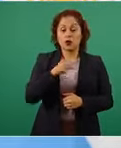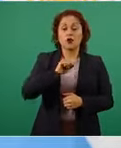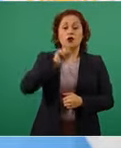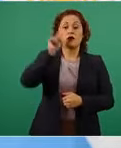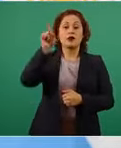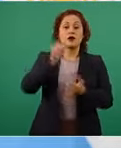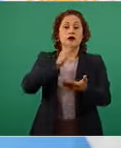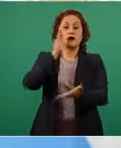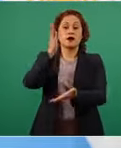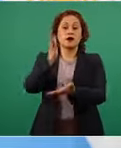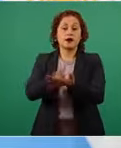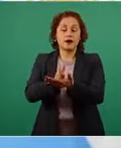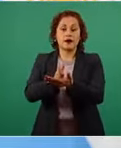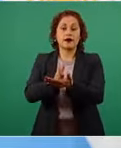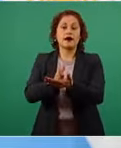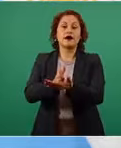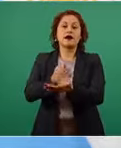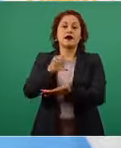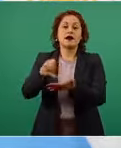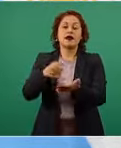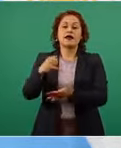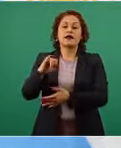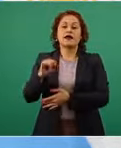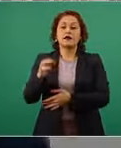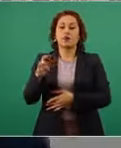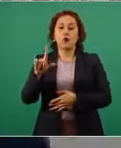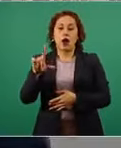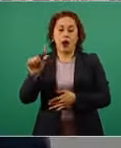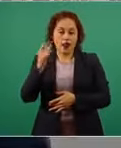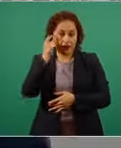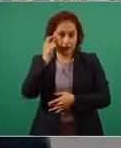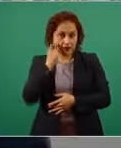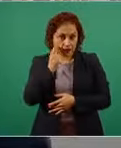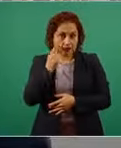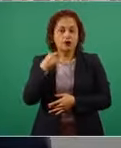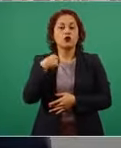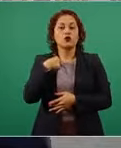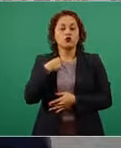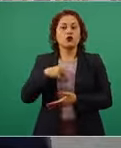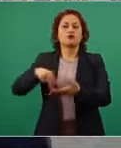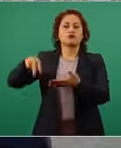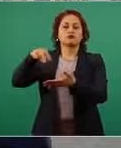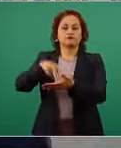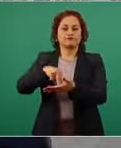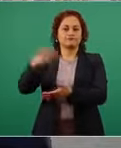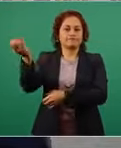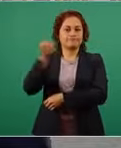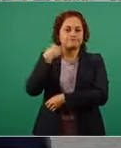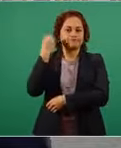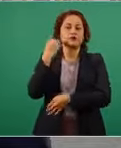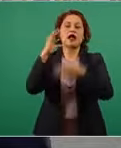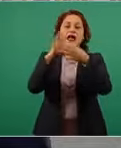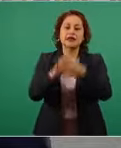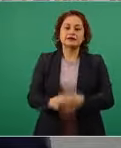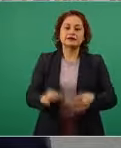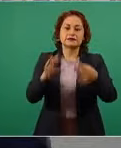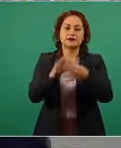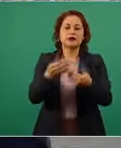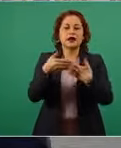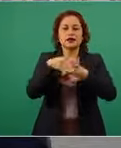de la fraternidad del afecto de